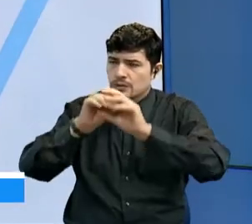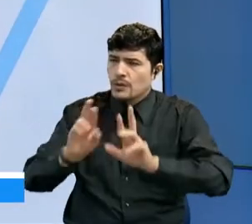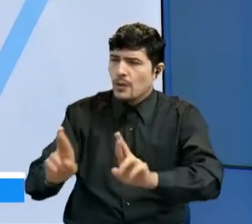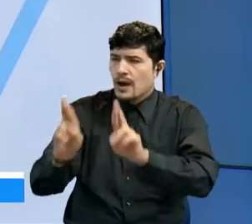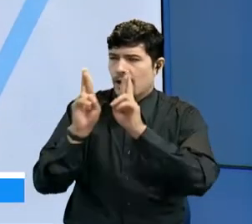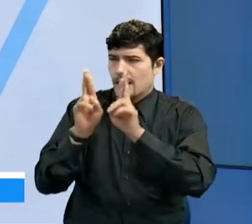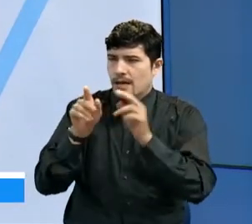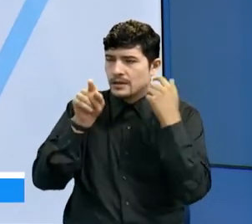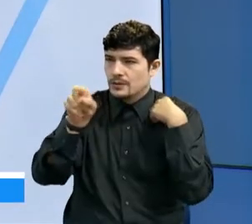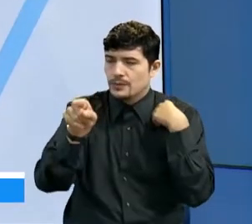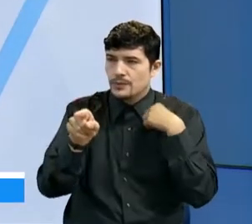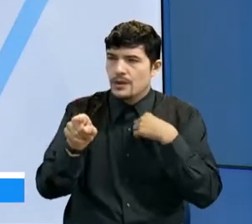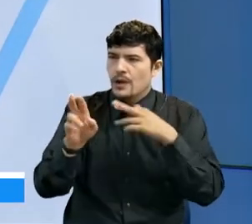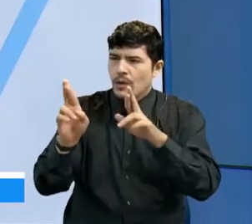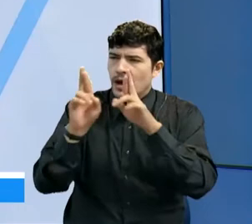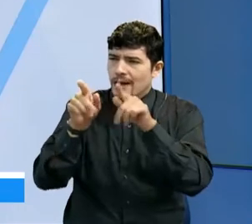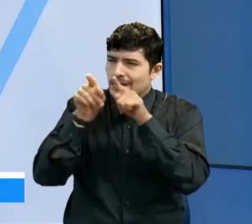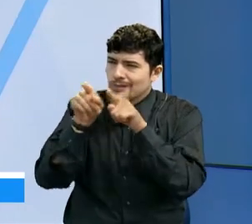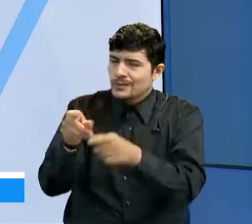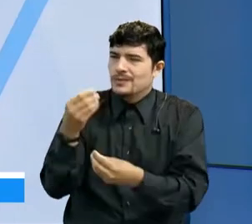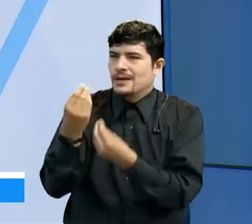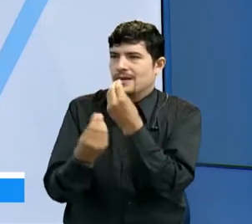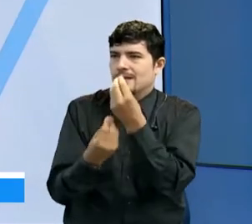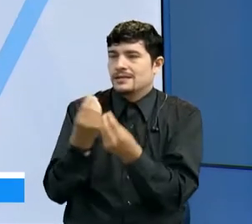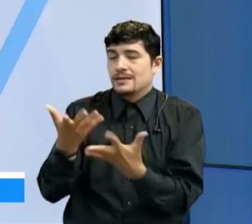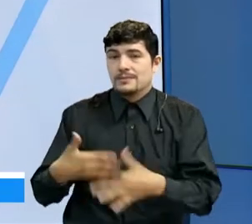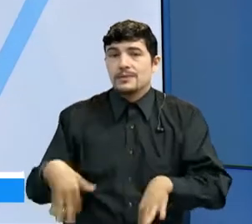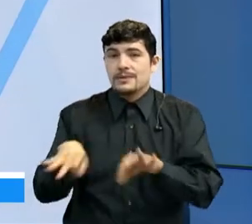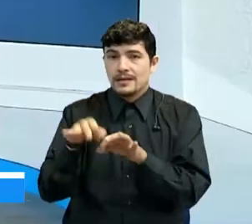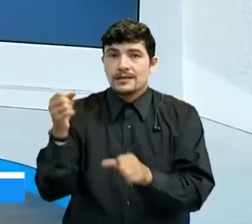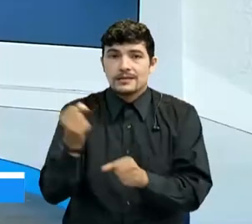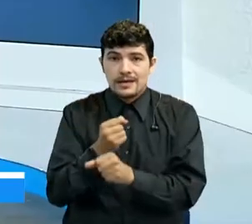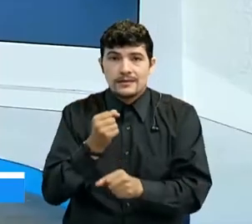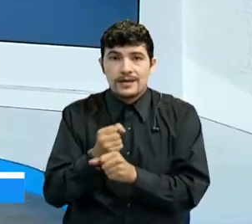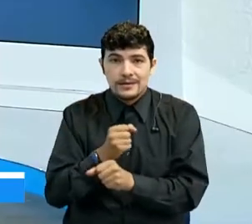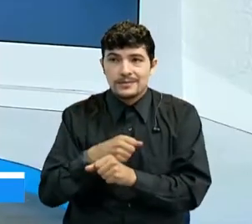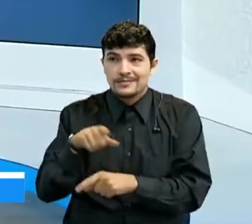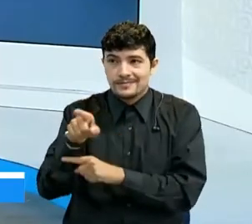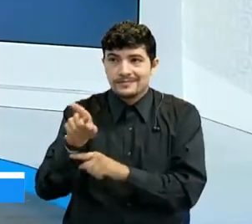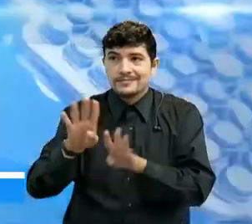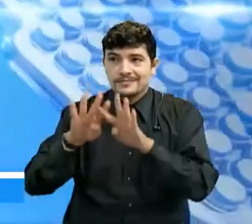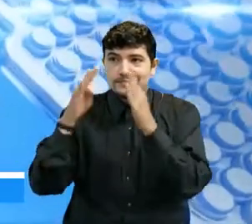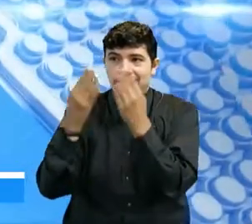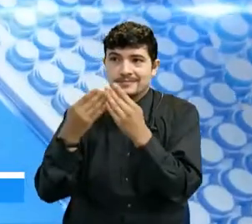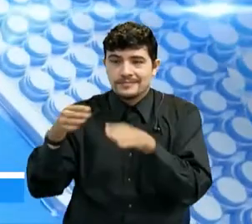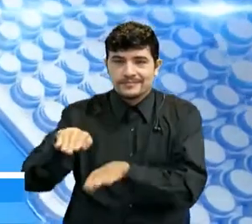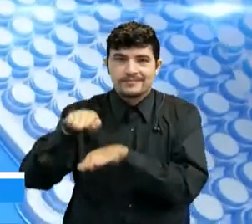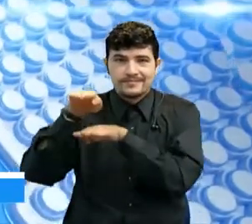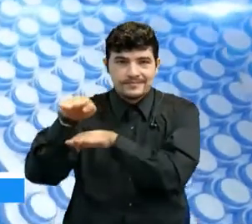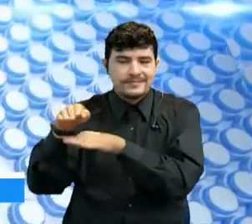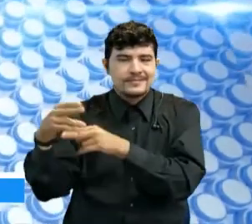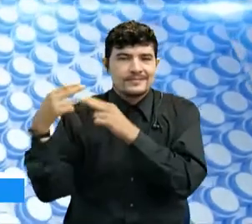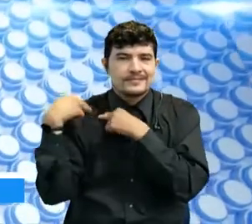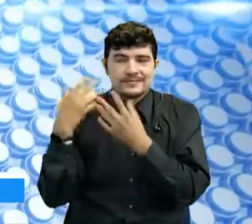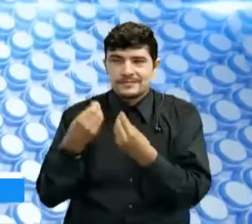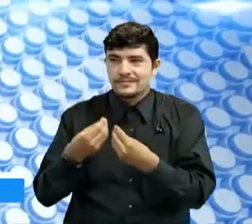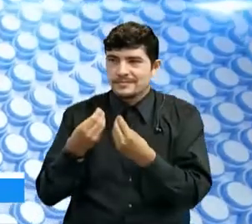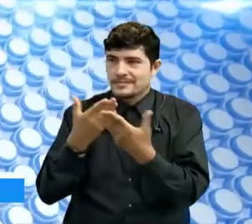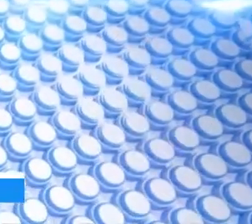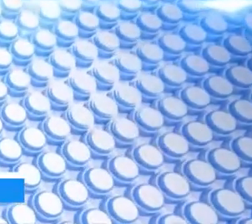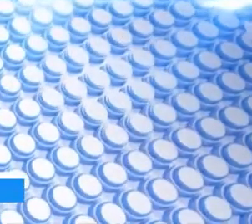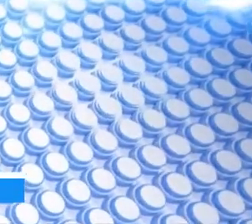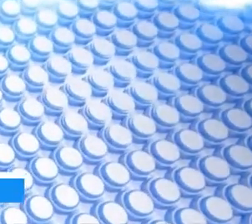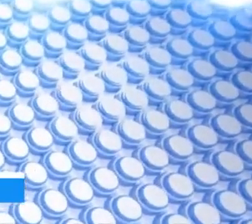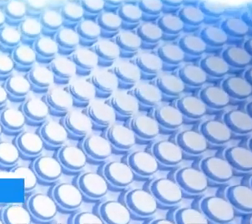hacer una importante labor legislativa allí al interior del Senado de la República. Muchas gracias por acompañarnos, senadora. Muchas gracias a ustedes por